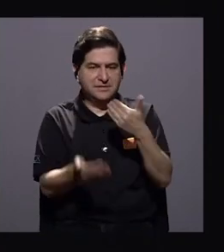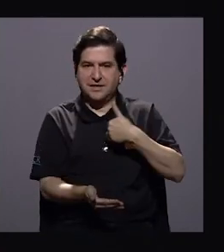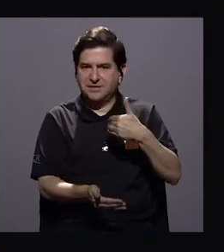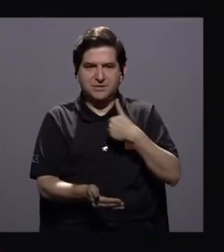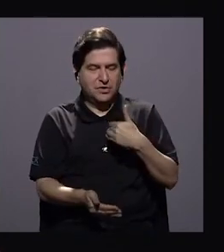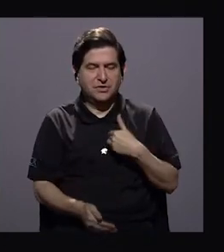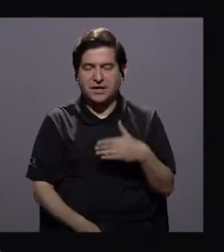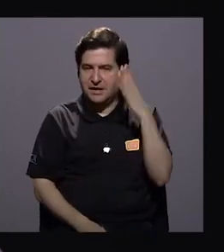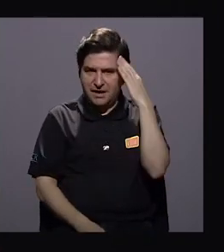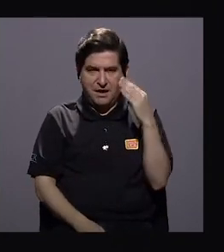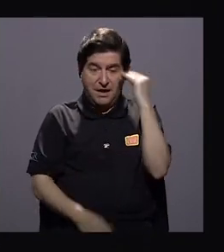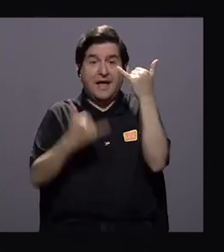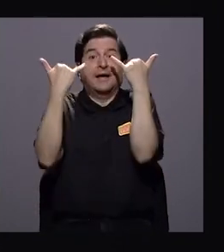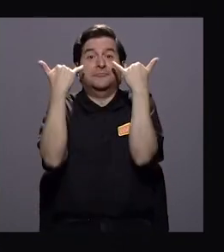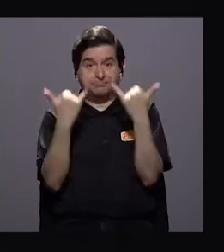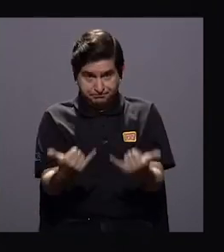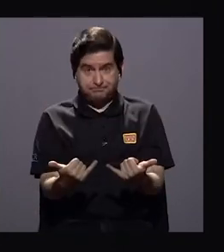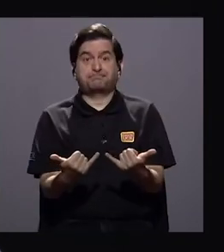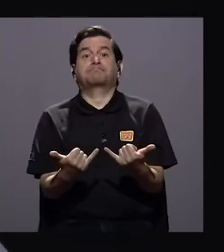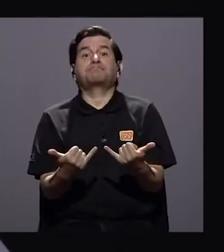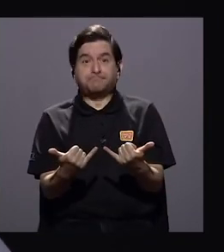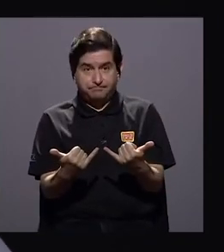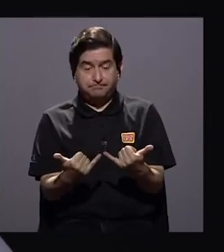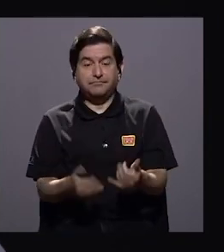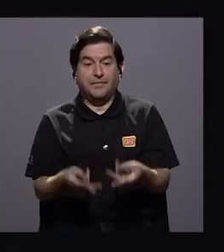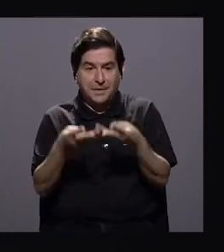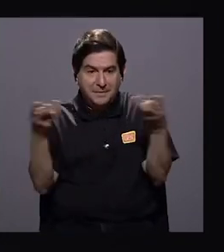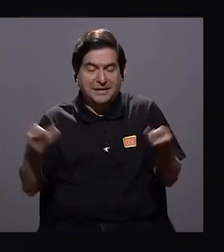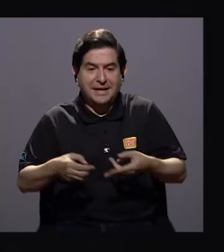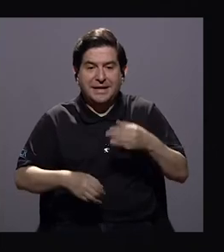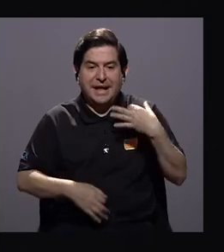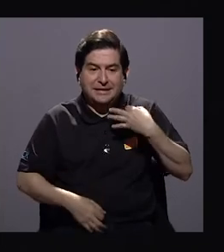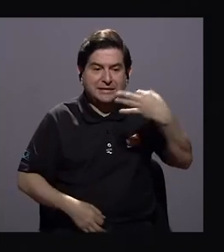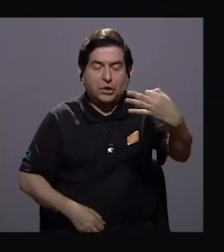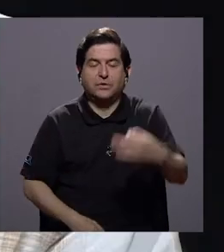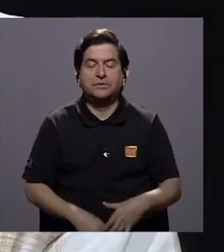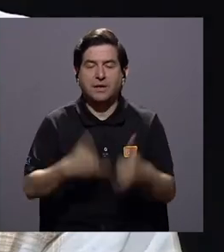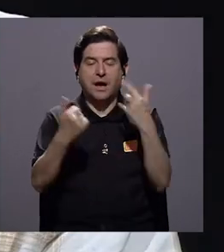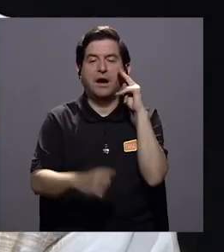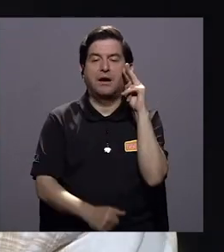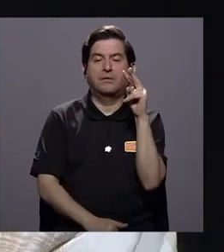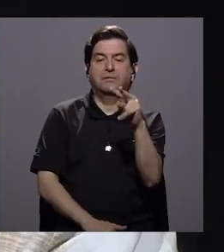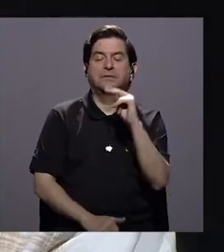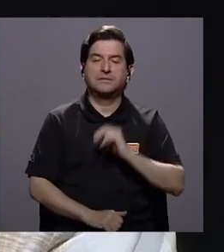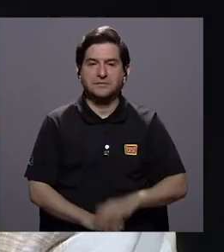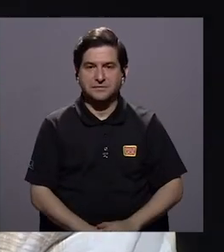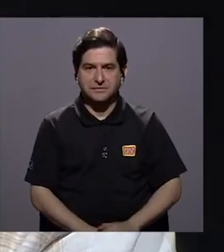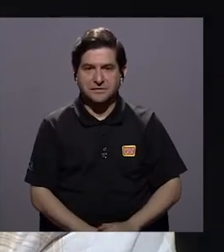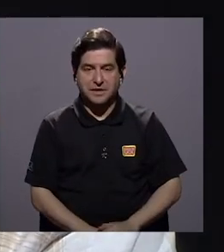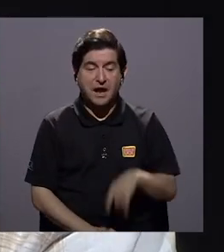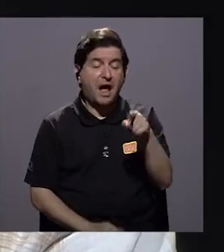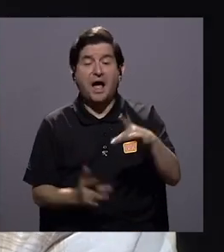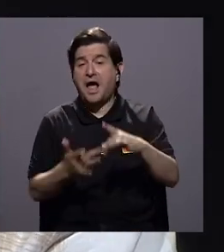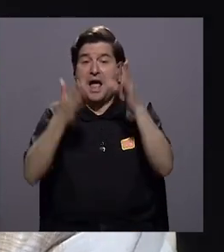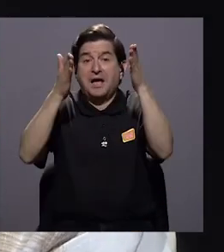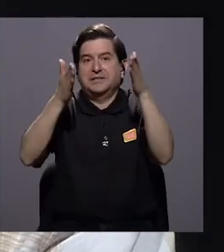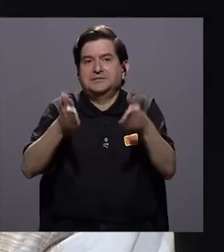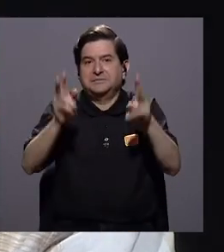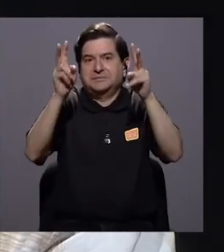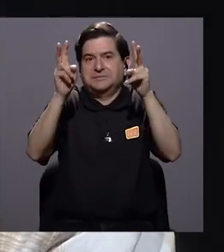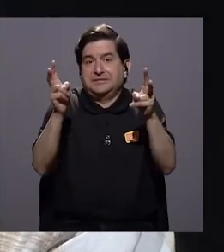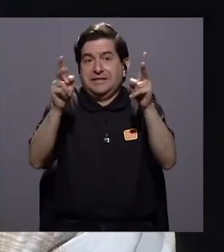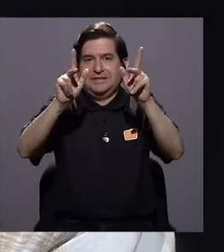tuvieron que vivenciar y que hoy es materia de todos los días. Ahora vemos, por ejemplo, que como son expertos,